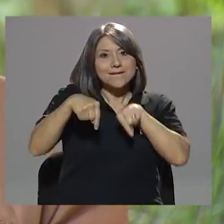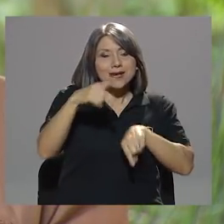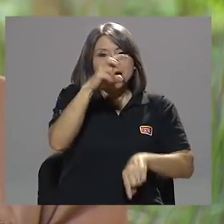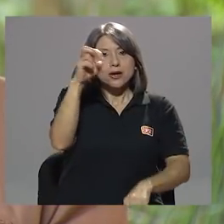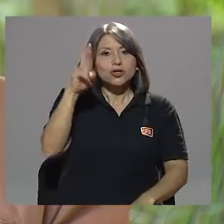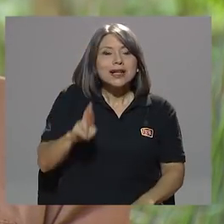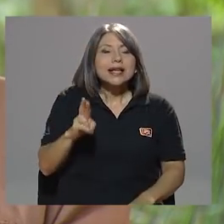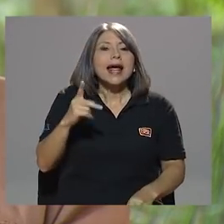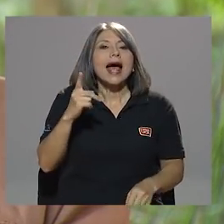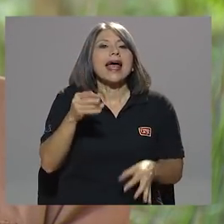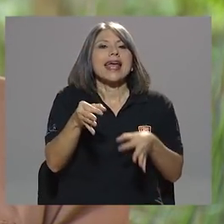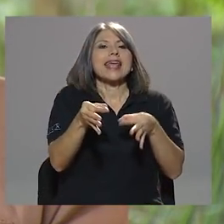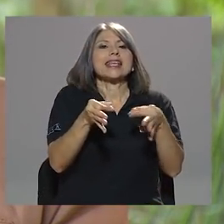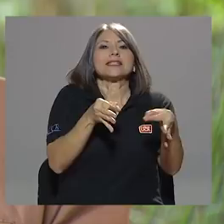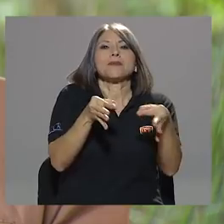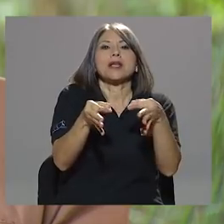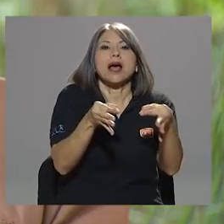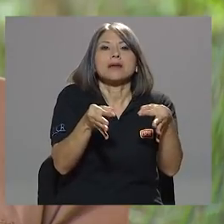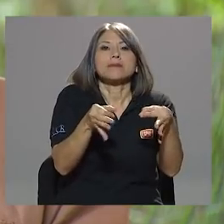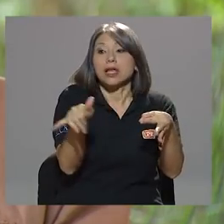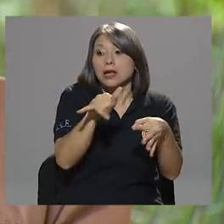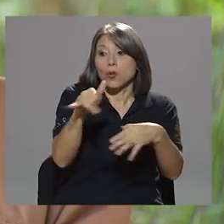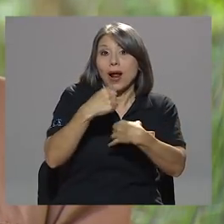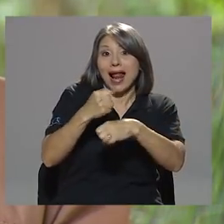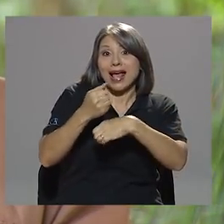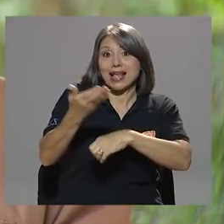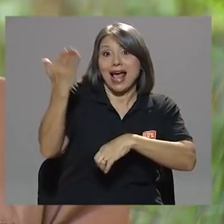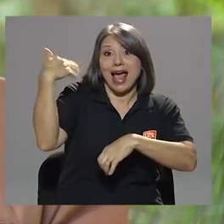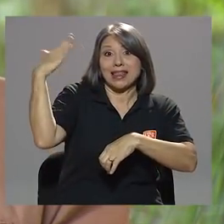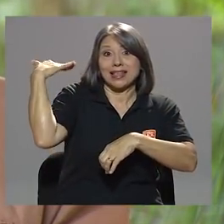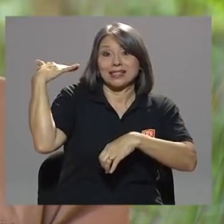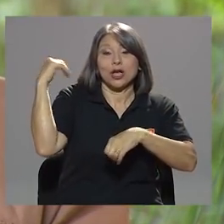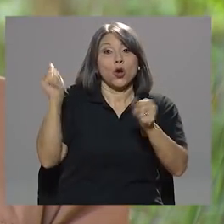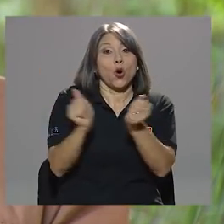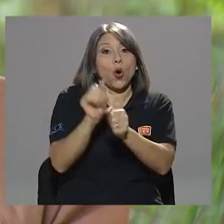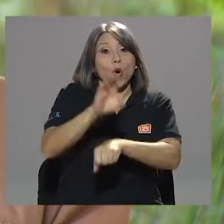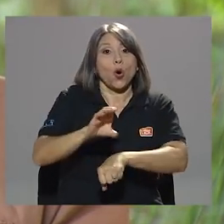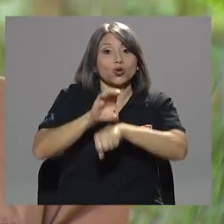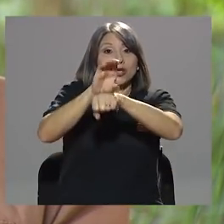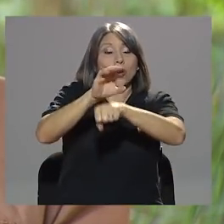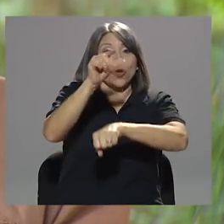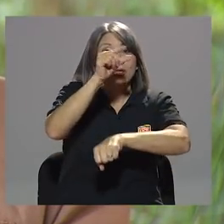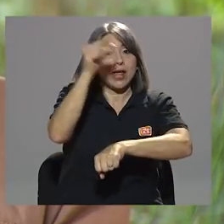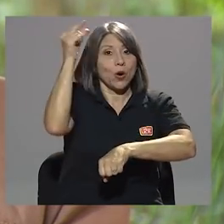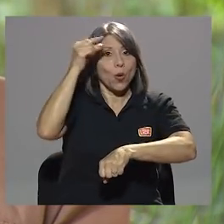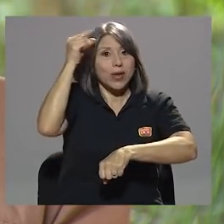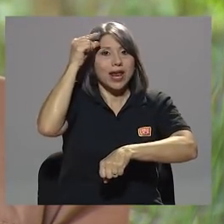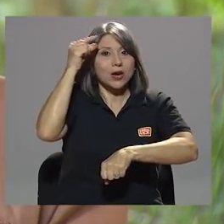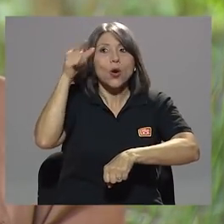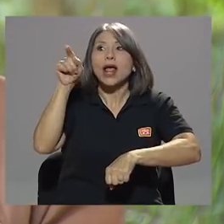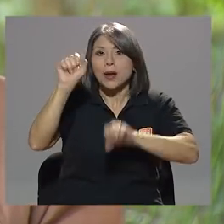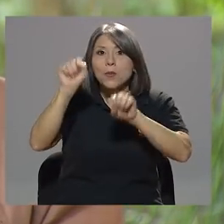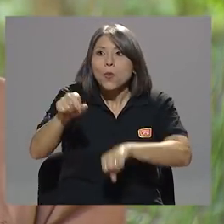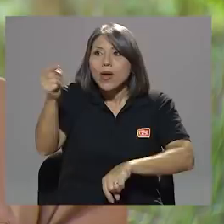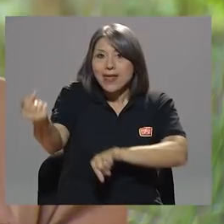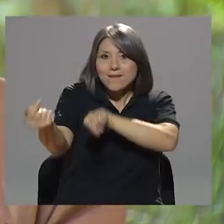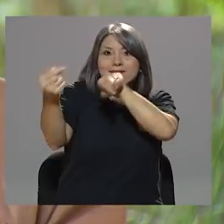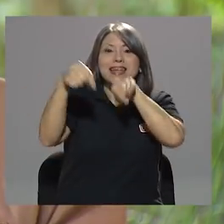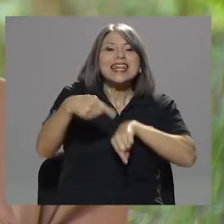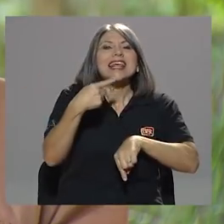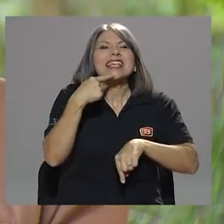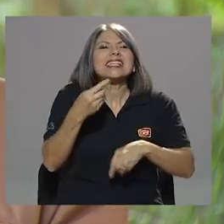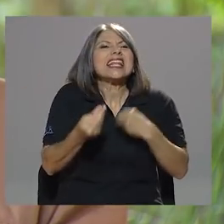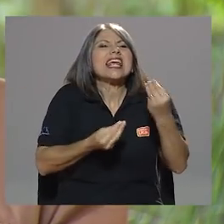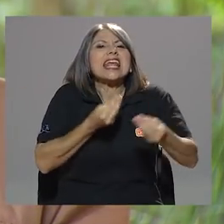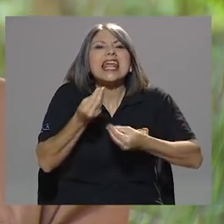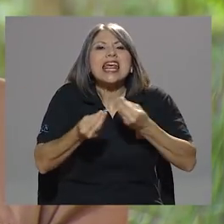y explicar, igual que lo hizo cuando tenía todo su consejo de gobierno atrás, y decir qué fue lo que se hizo,